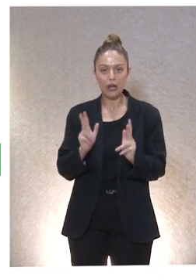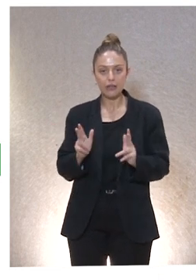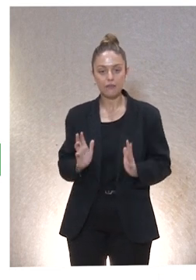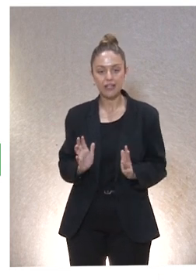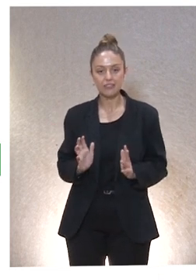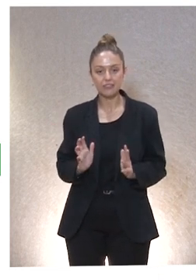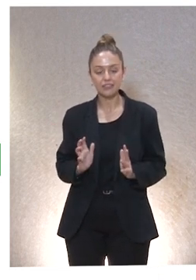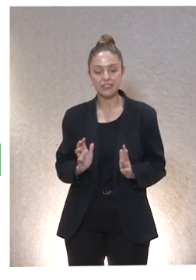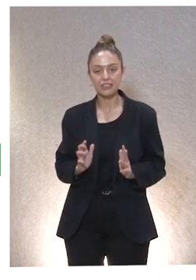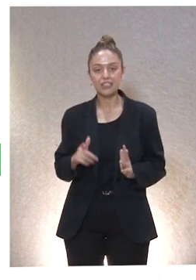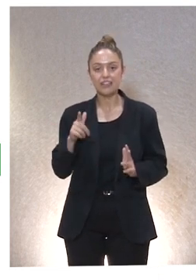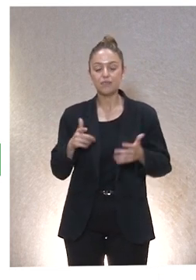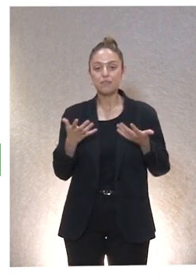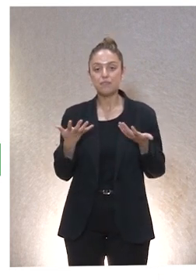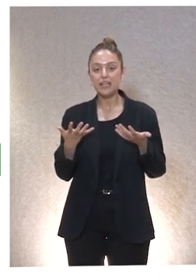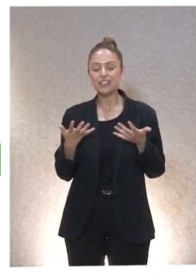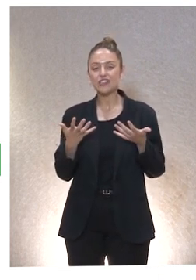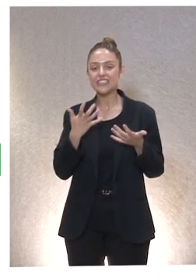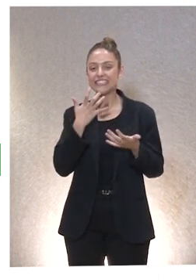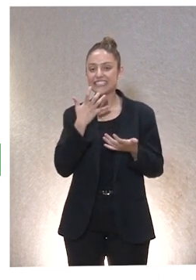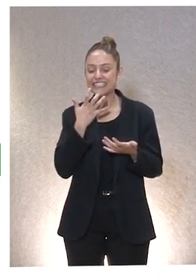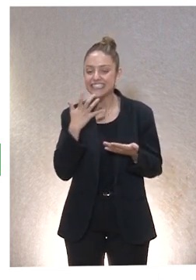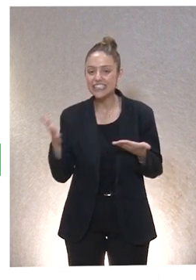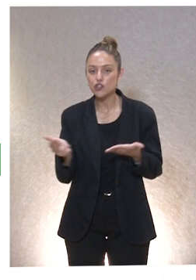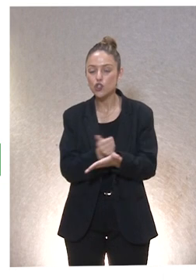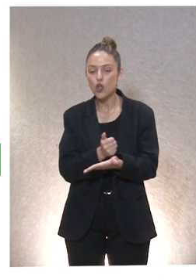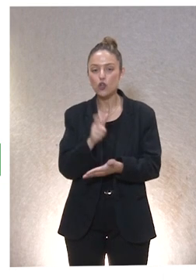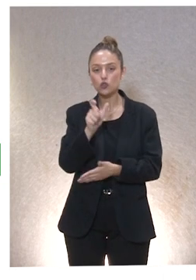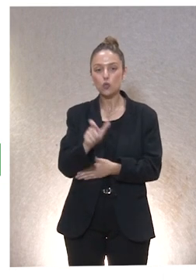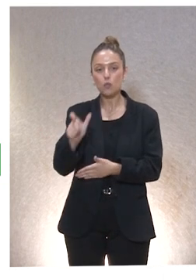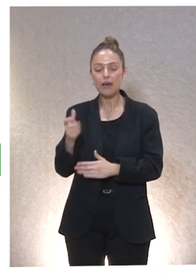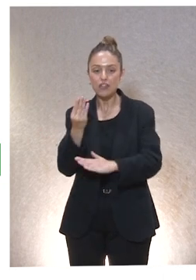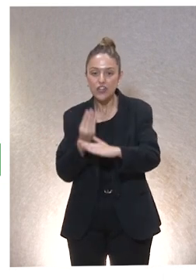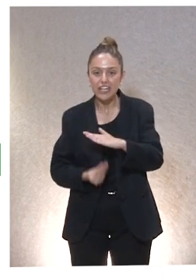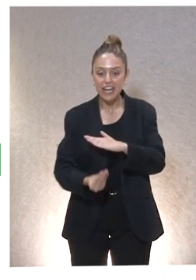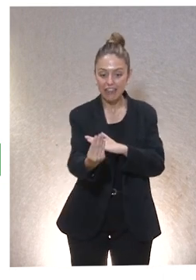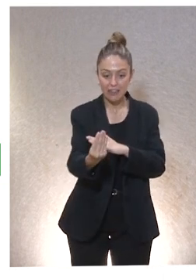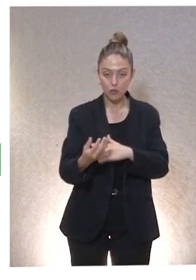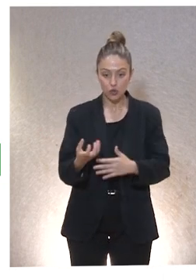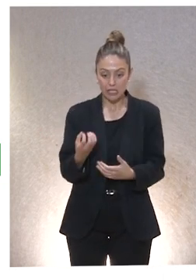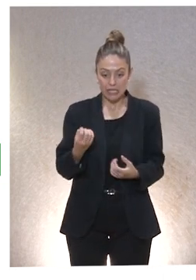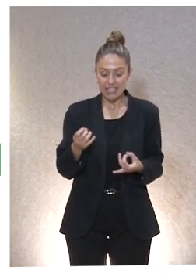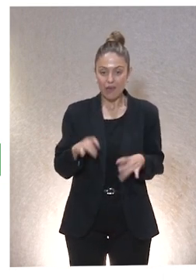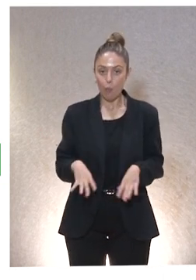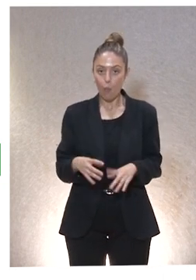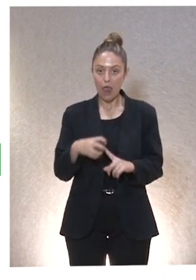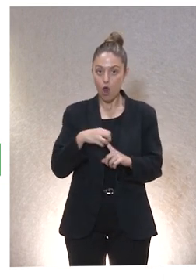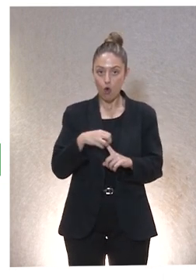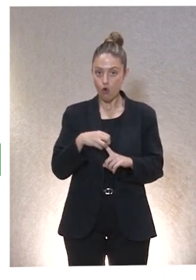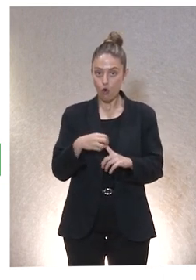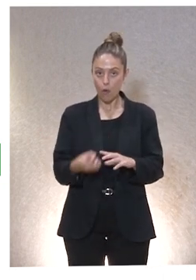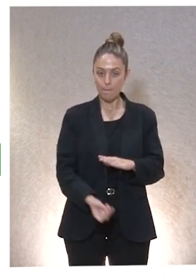que pasa? Que lo formulan la abstracción. Sí, todos, todos los humanos nacemos como hongos. Pero, ¿qué es lo que pasa? Le empiezan a decir